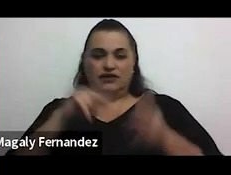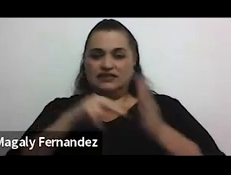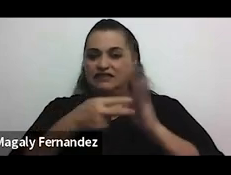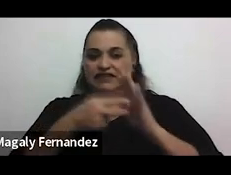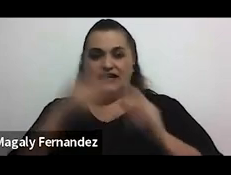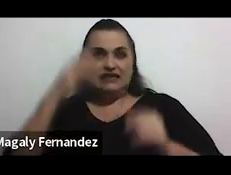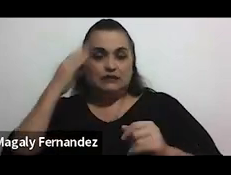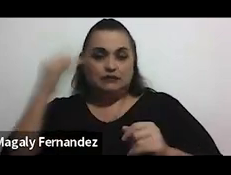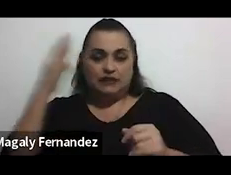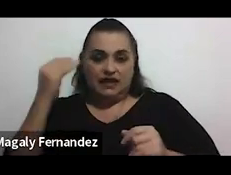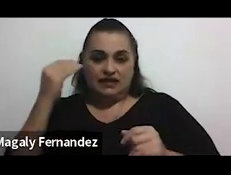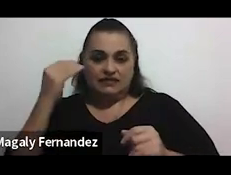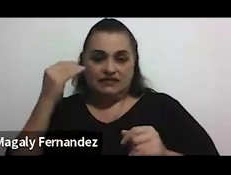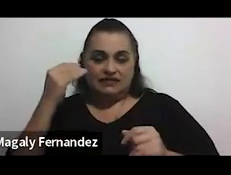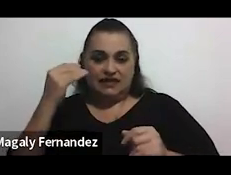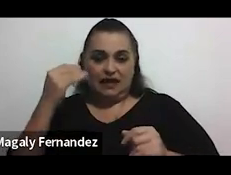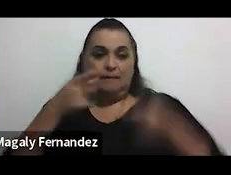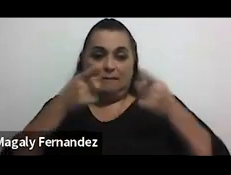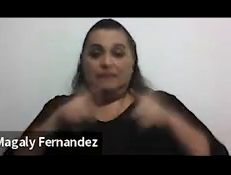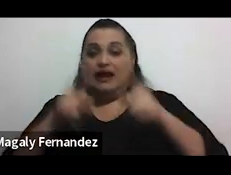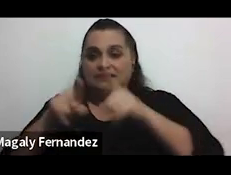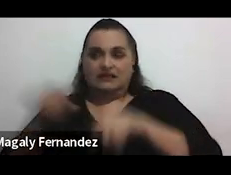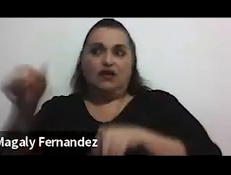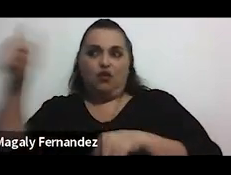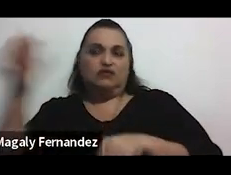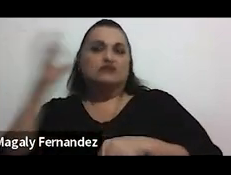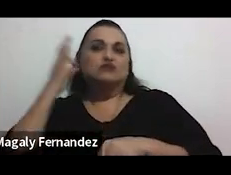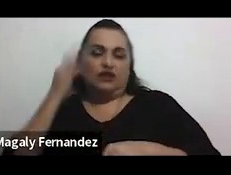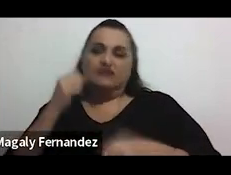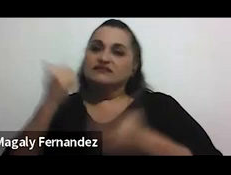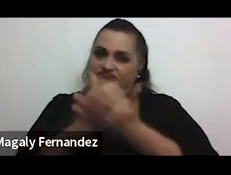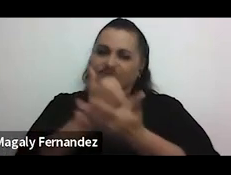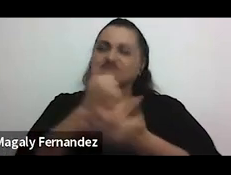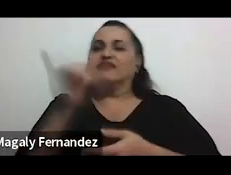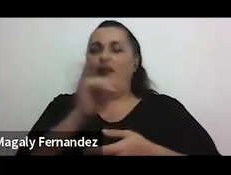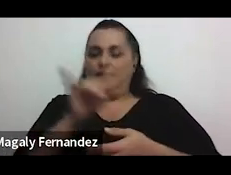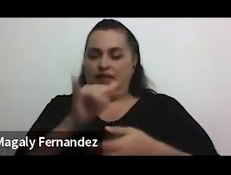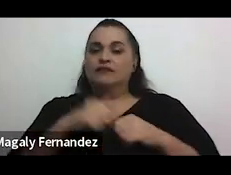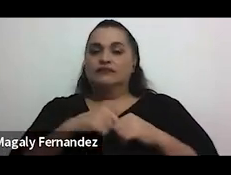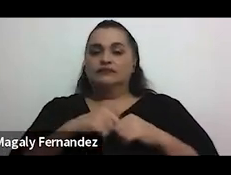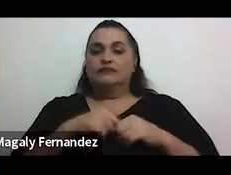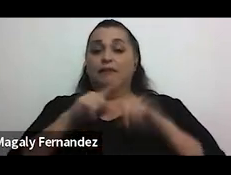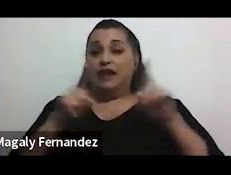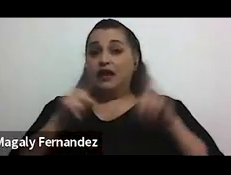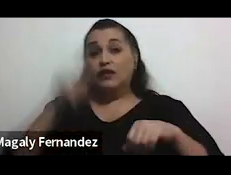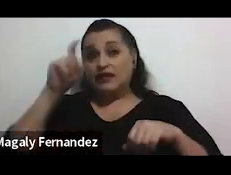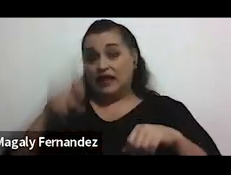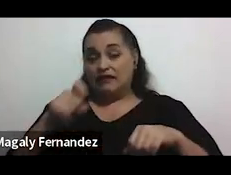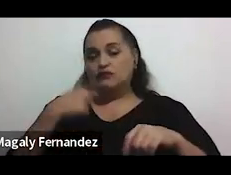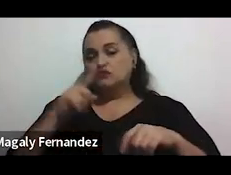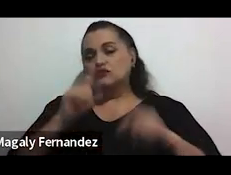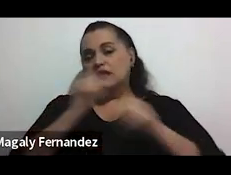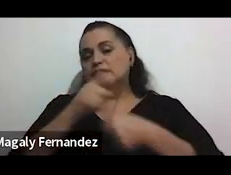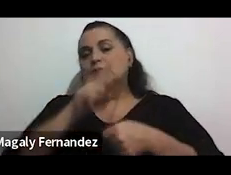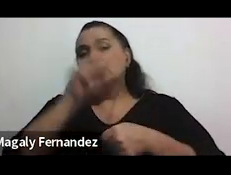experiencia que no hayan pasado otras mujeres lamentablemente pero entonces tenemos aquí una preguntita